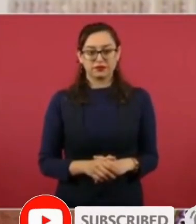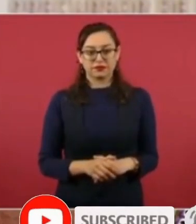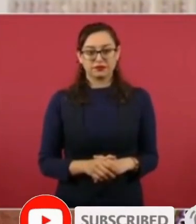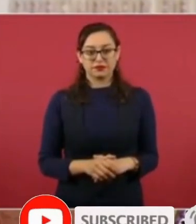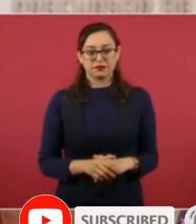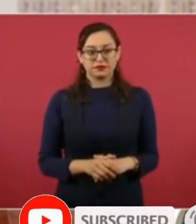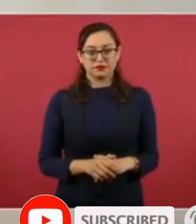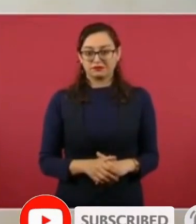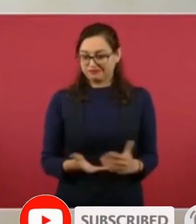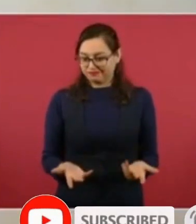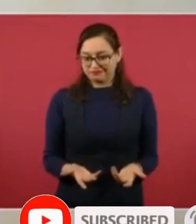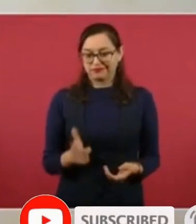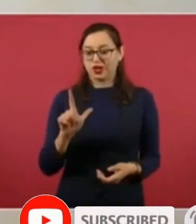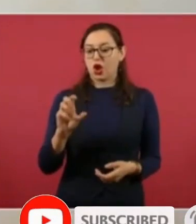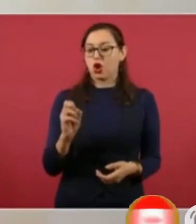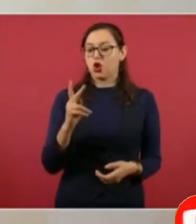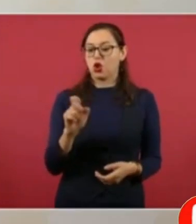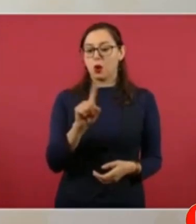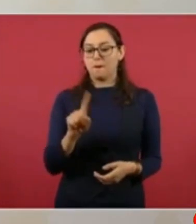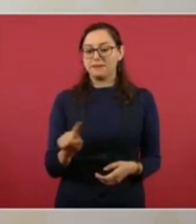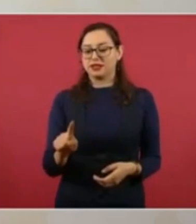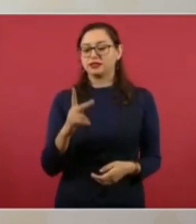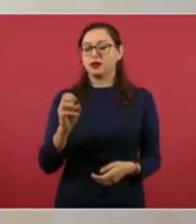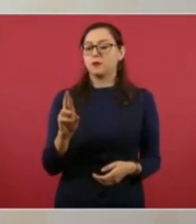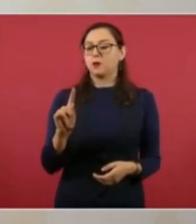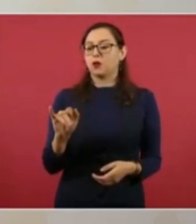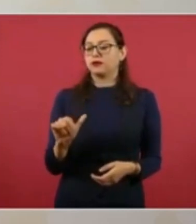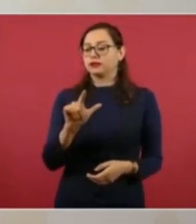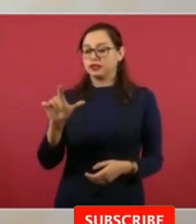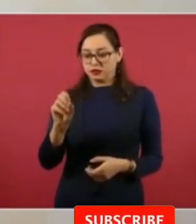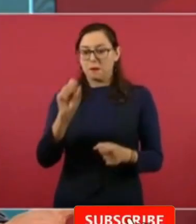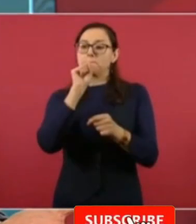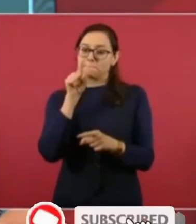rescató a Alfa al